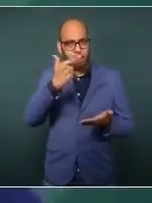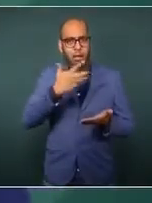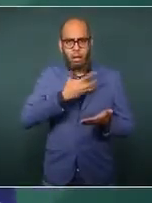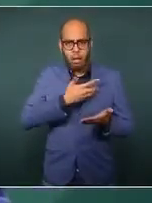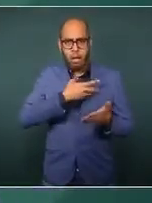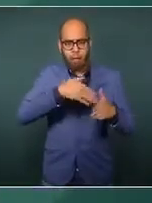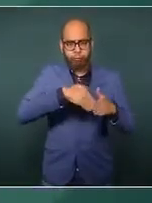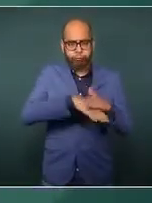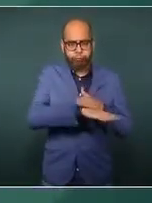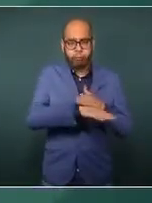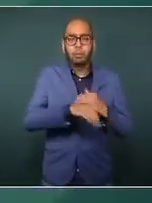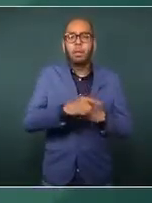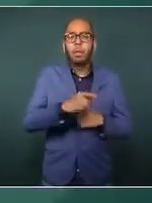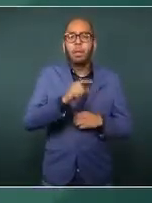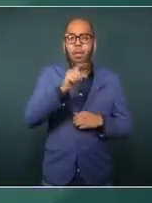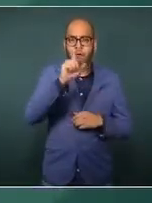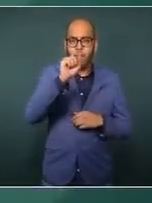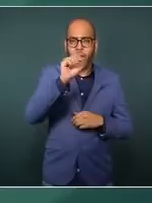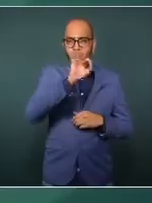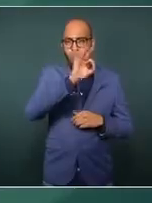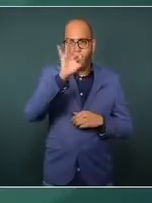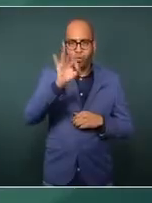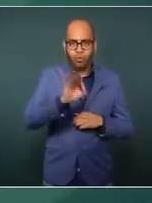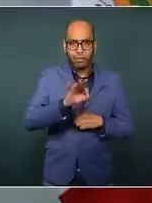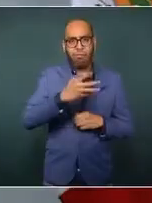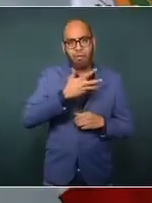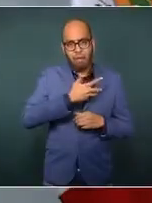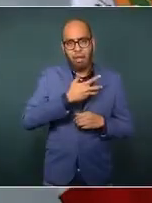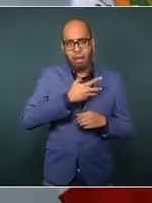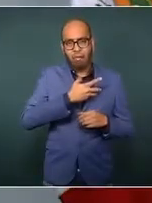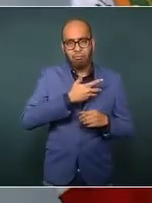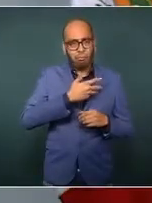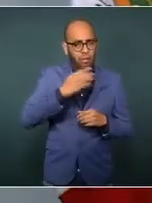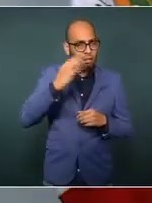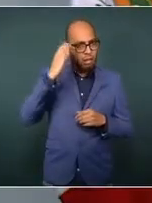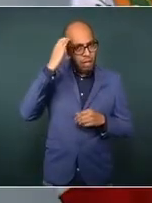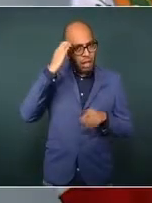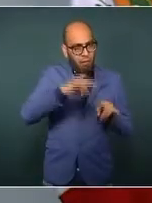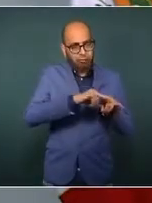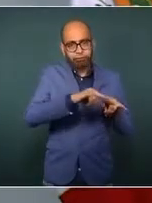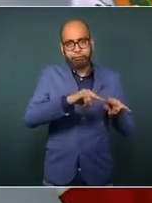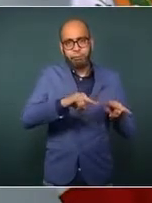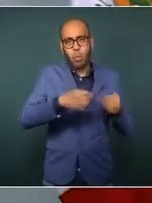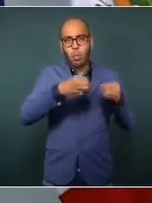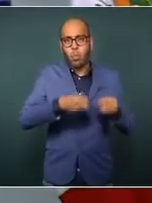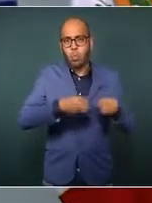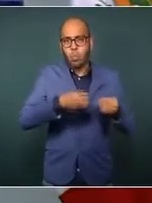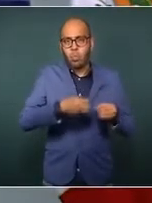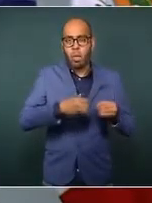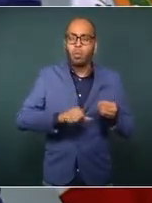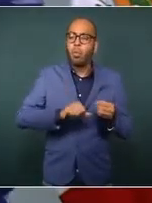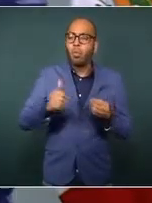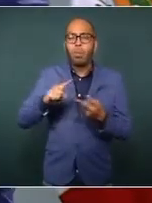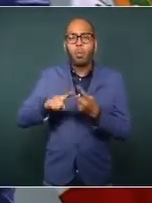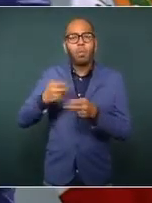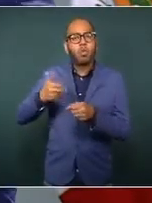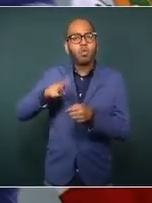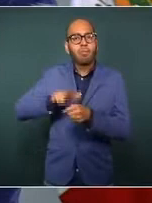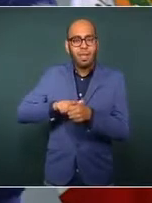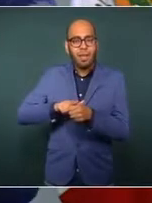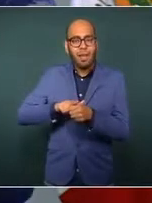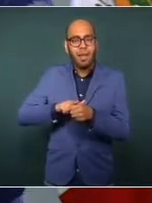ocupación del 20 por ciento, de manera coordinada con Marina, con Sedena, en los hospitales,